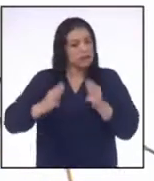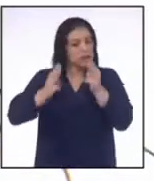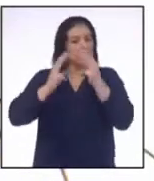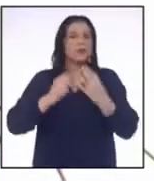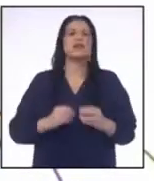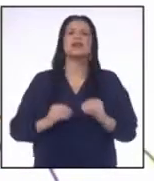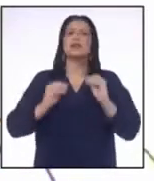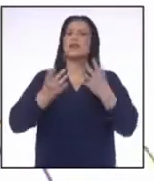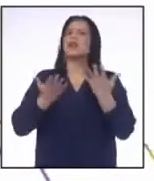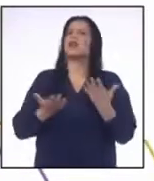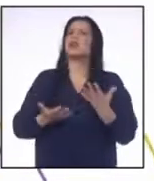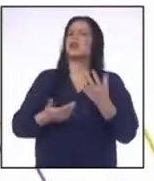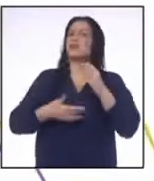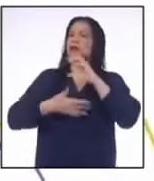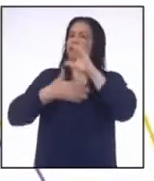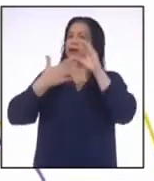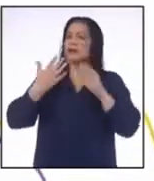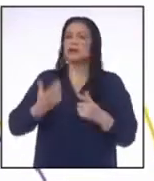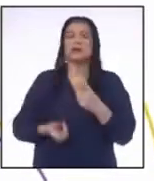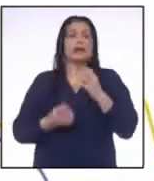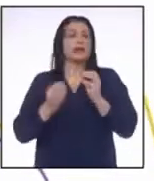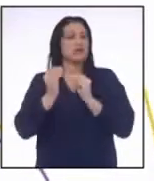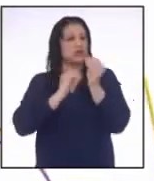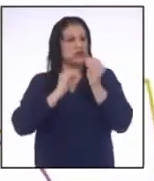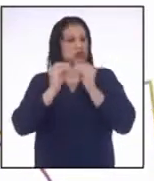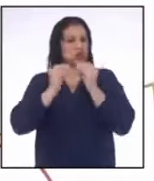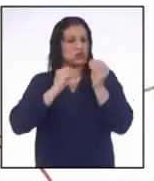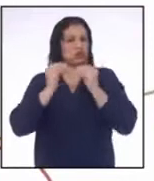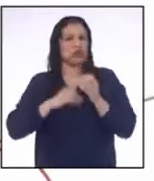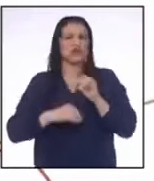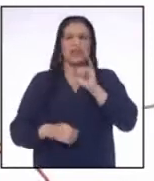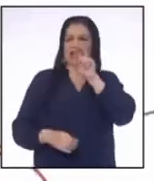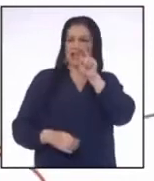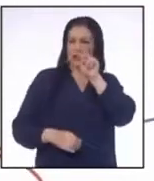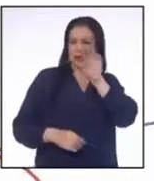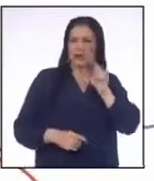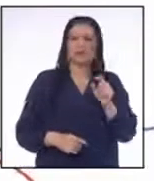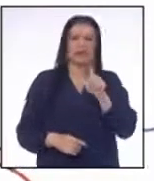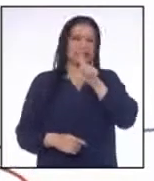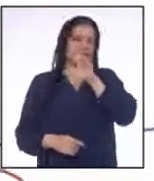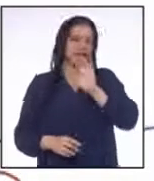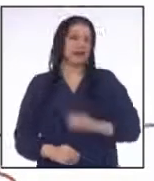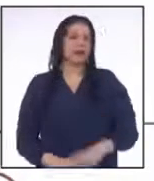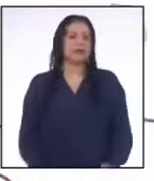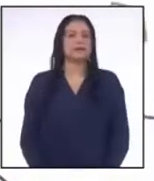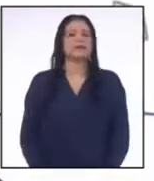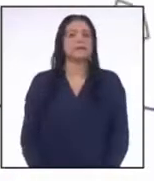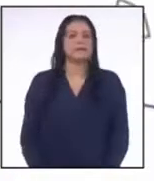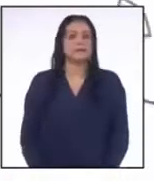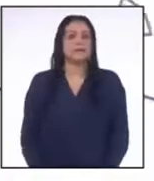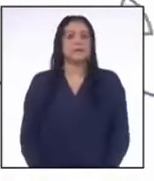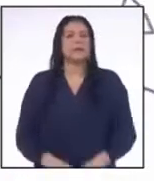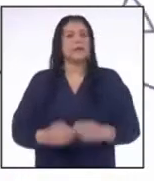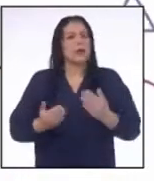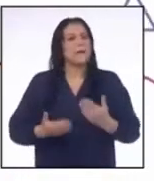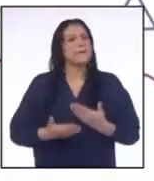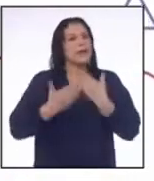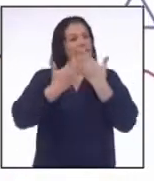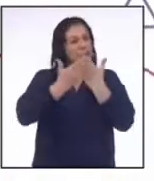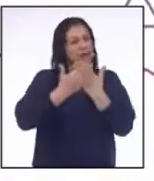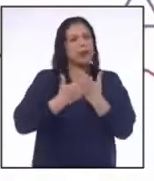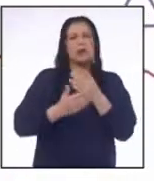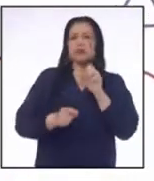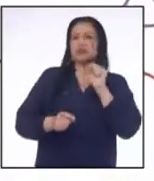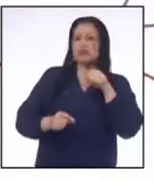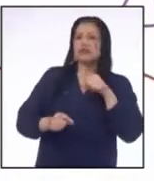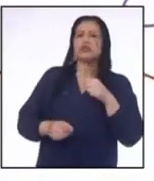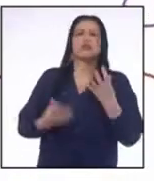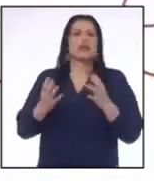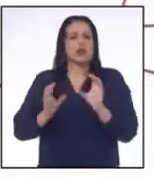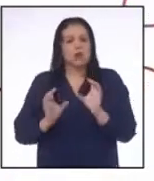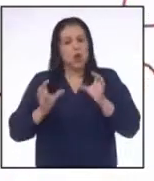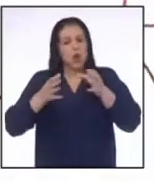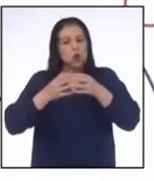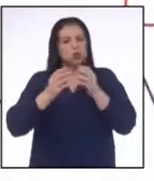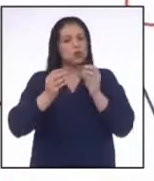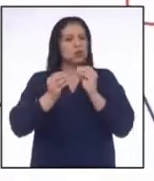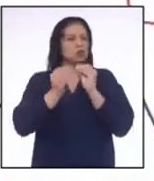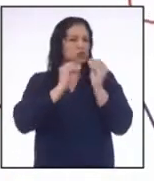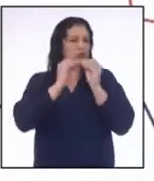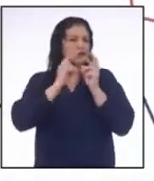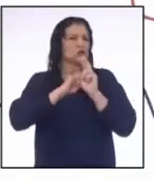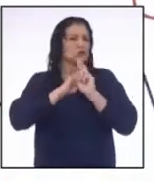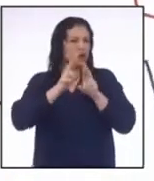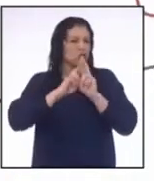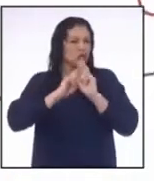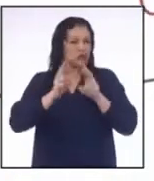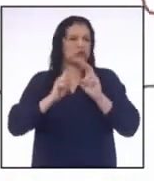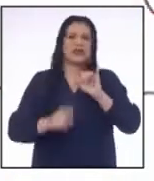aplicando propiedades en la resolución de inequaciones lineales Plantear afirmaciones sobre el conjunto solución